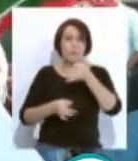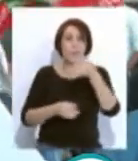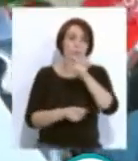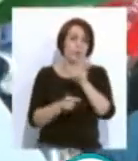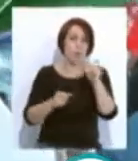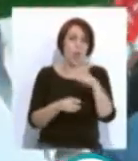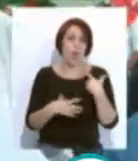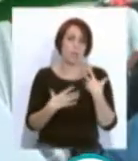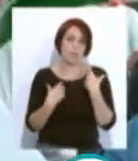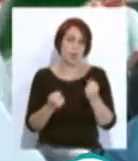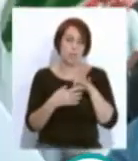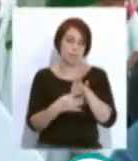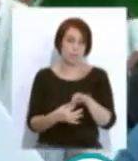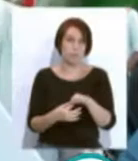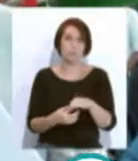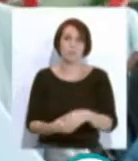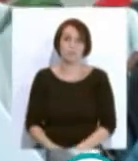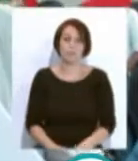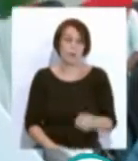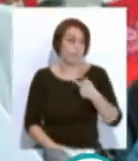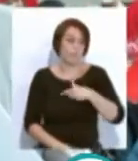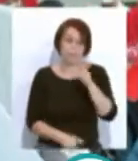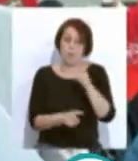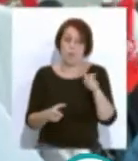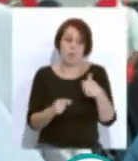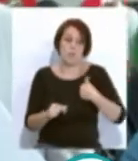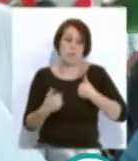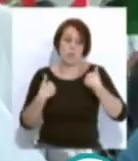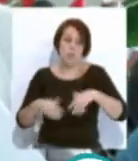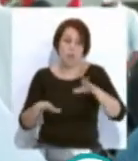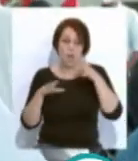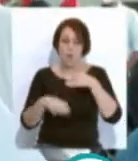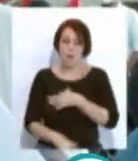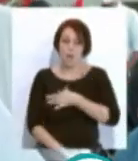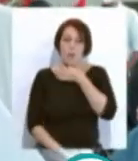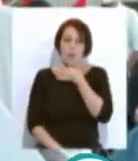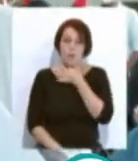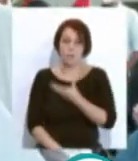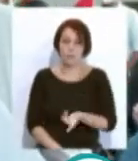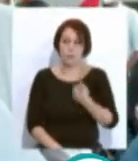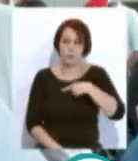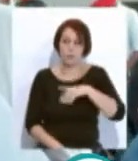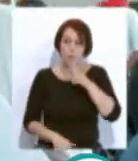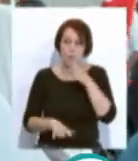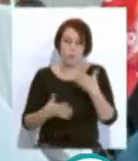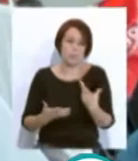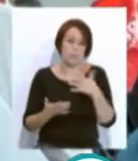sanidad pues llega un momento en que el personal ya no puede más y es cosa que tenemos en la actualidad.